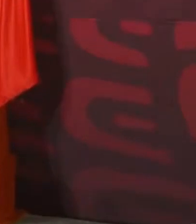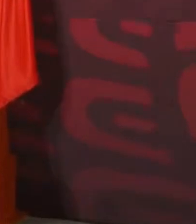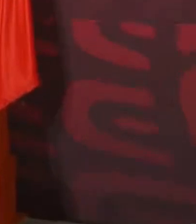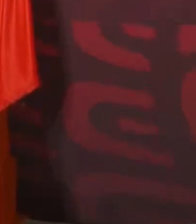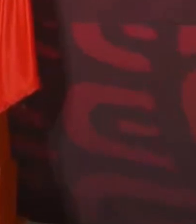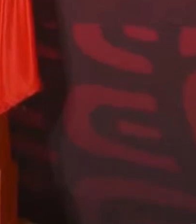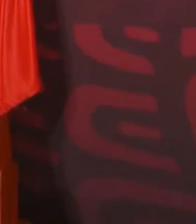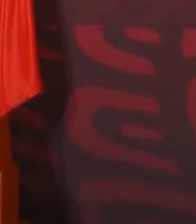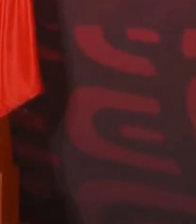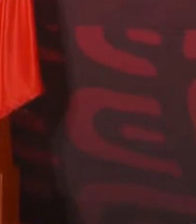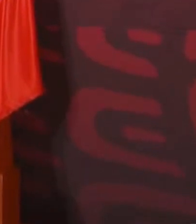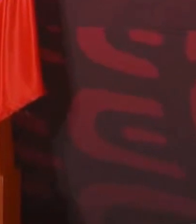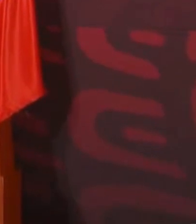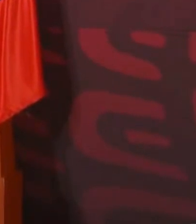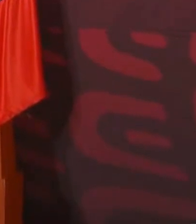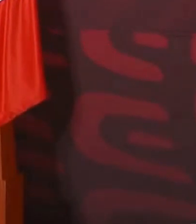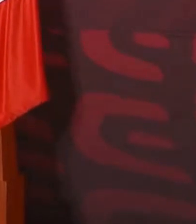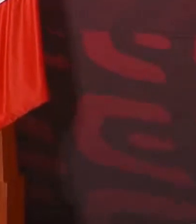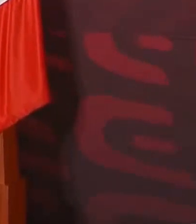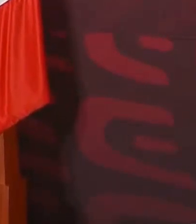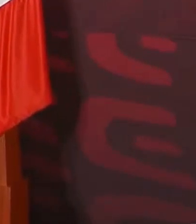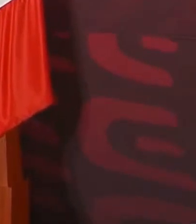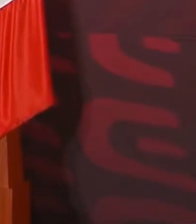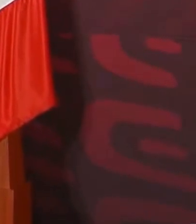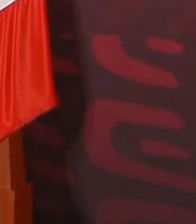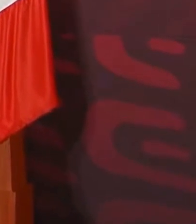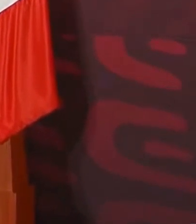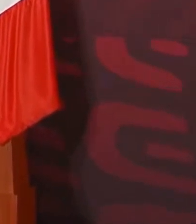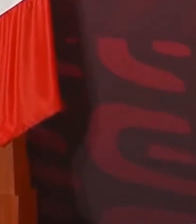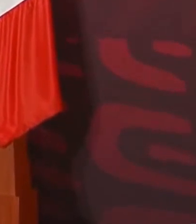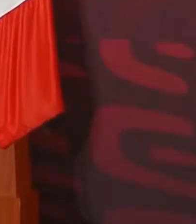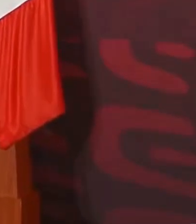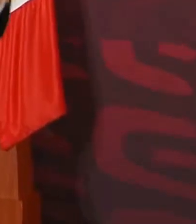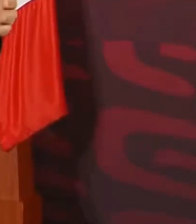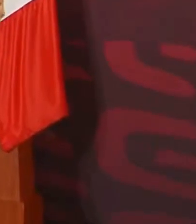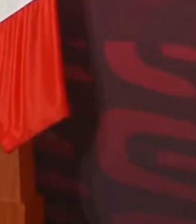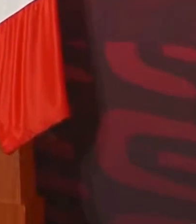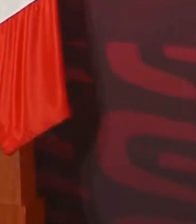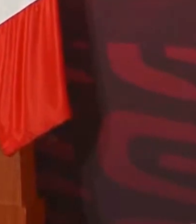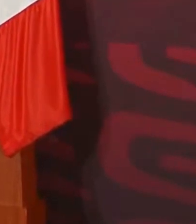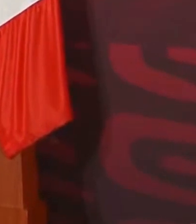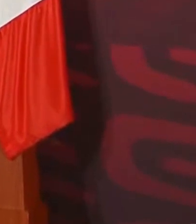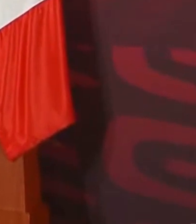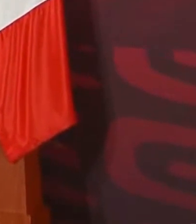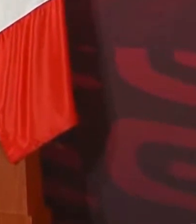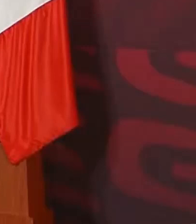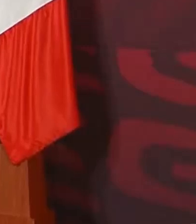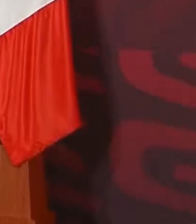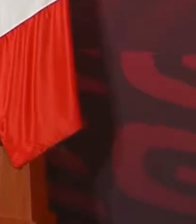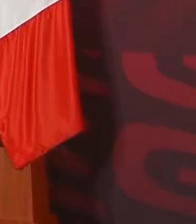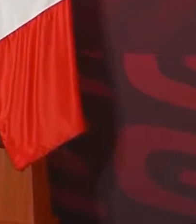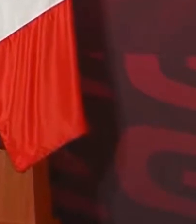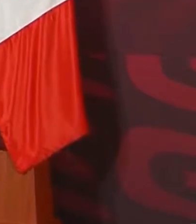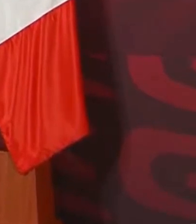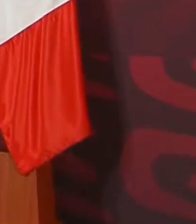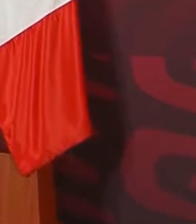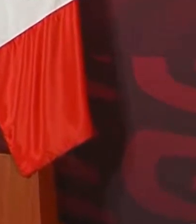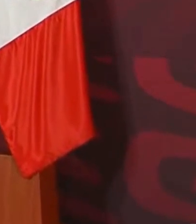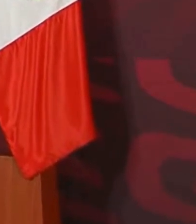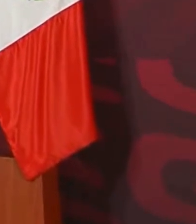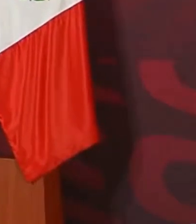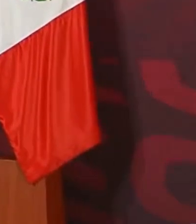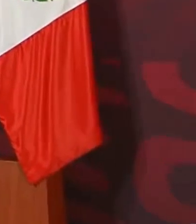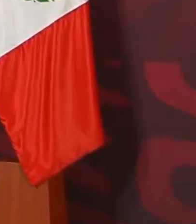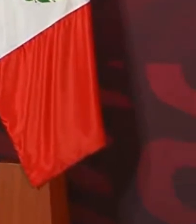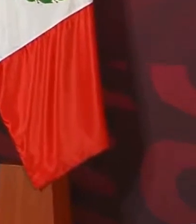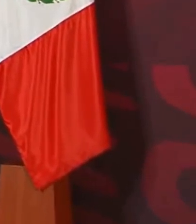y nunca han aceptado la decisión que se tomó